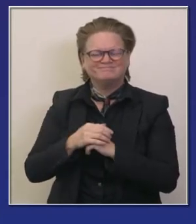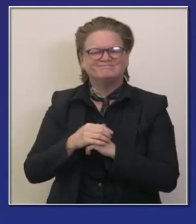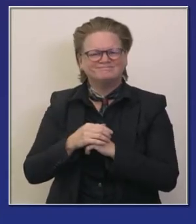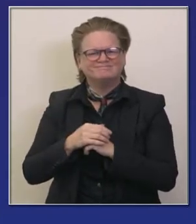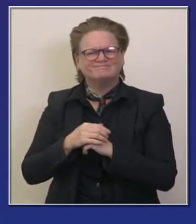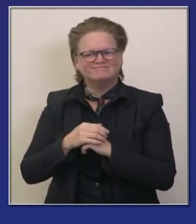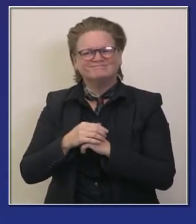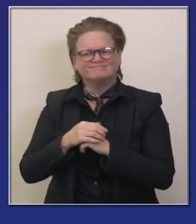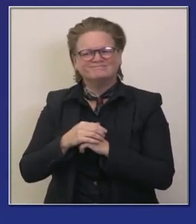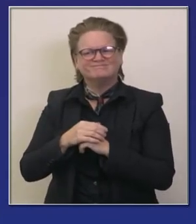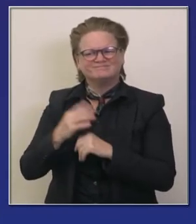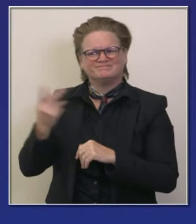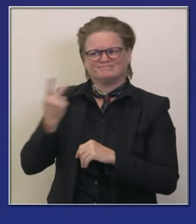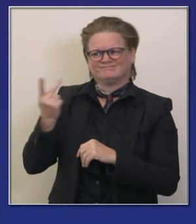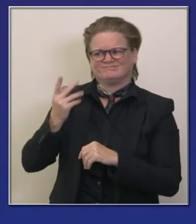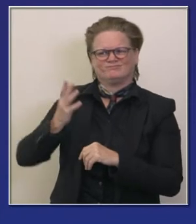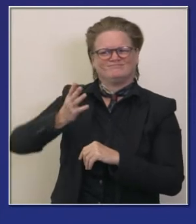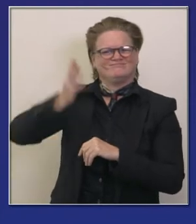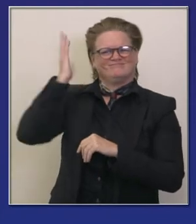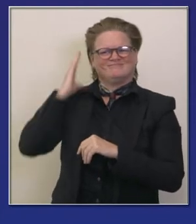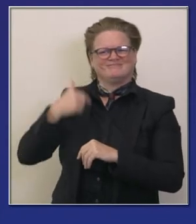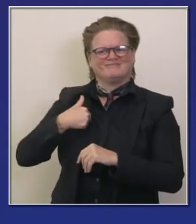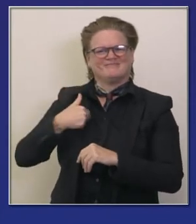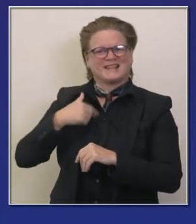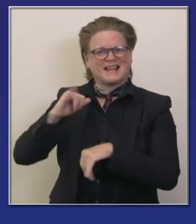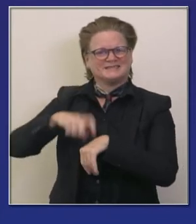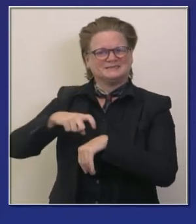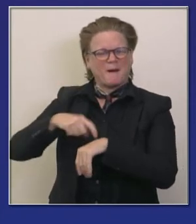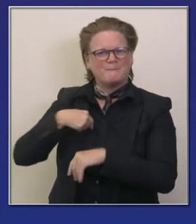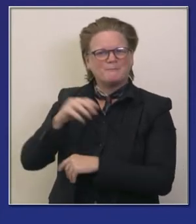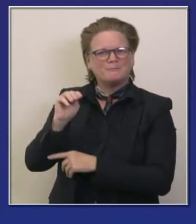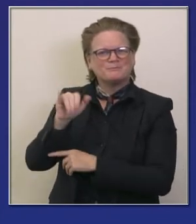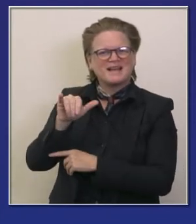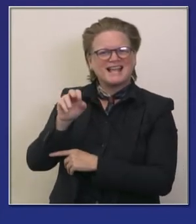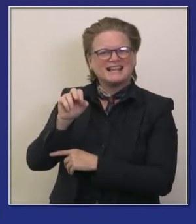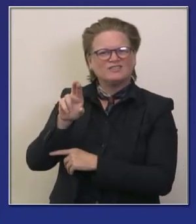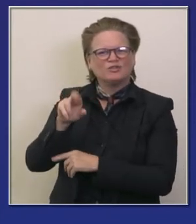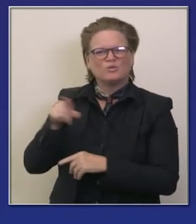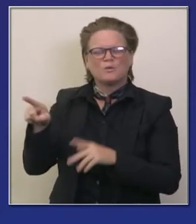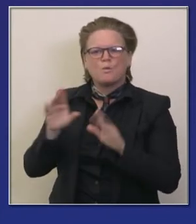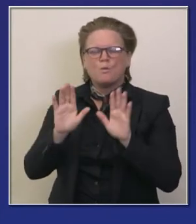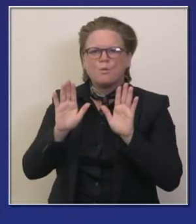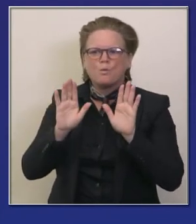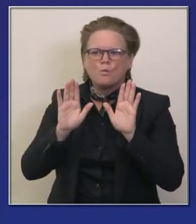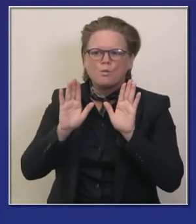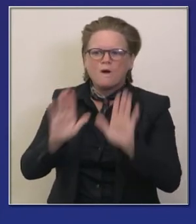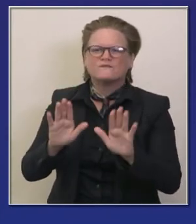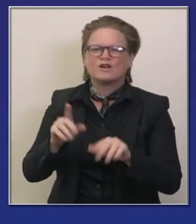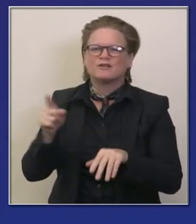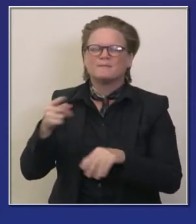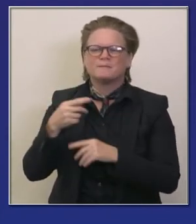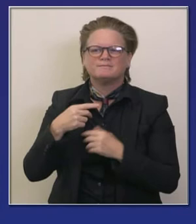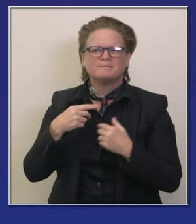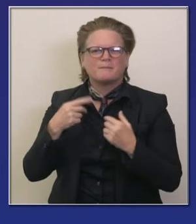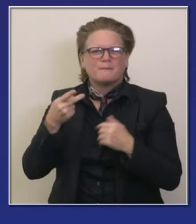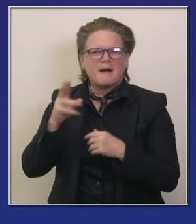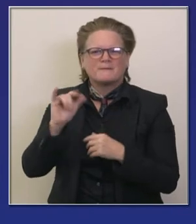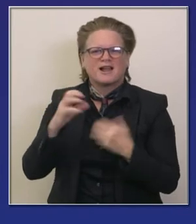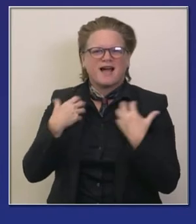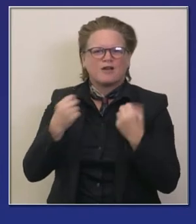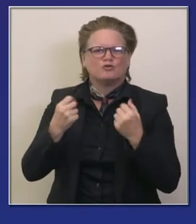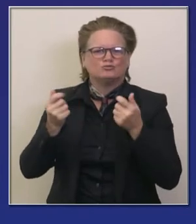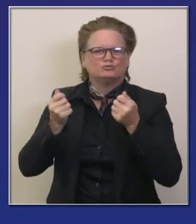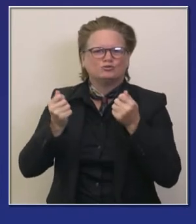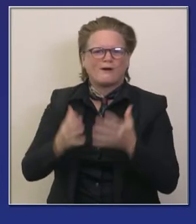como alcalde ahí en el departamento de salubridad tienen un departamento de salubridad extraordinario ahí con los mejores